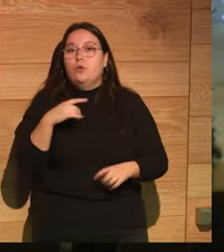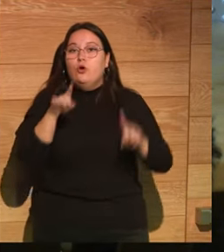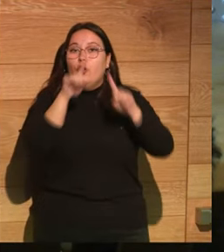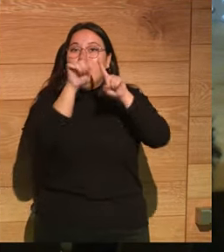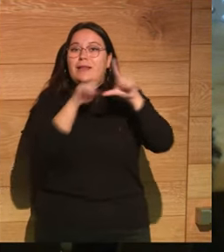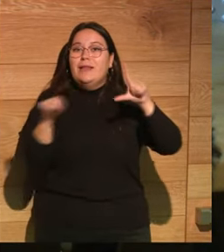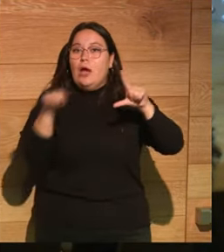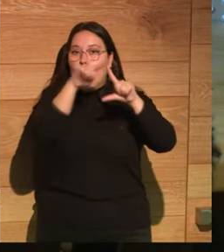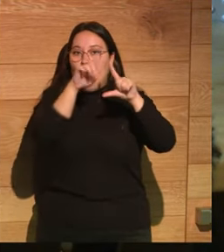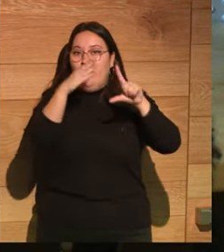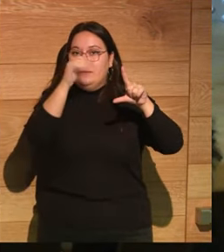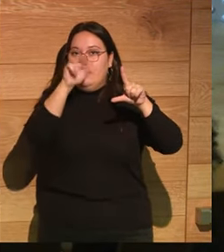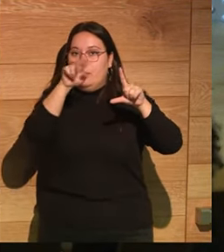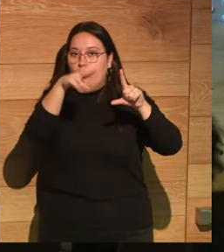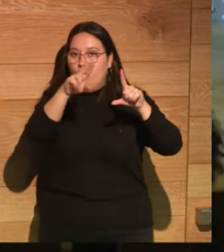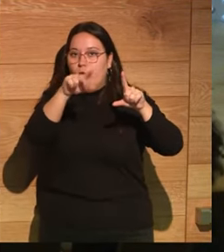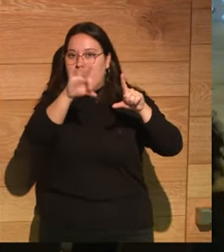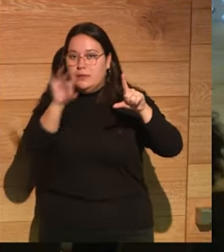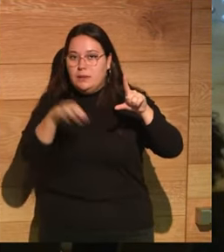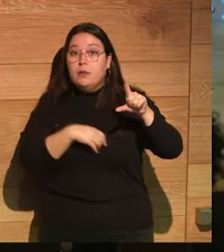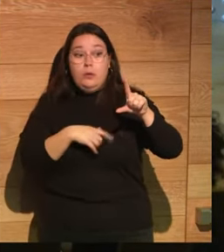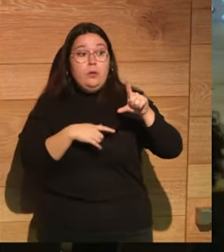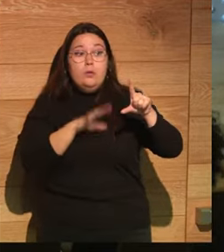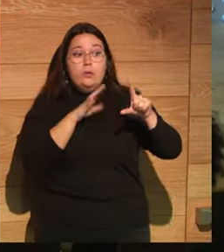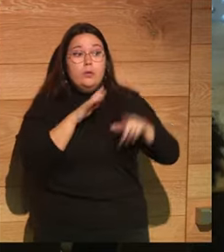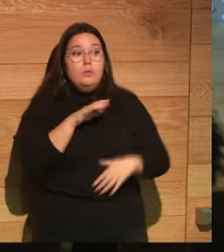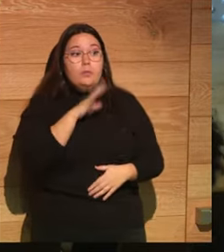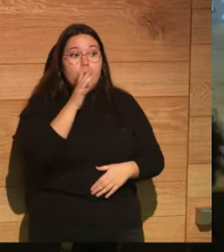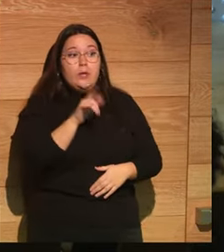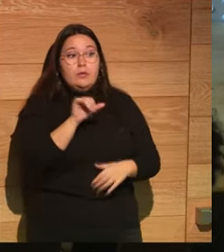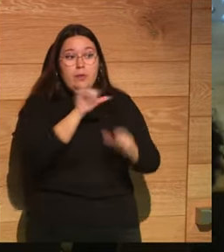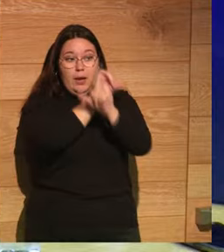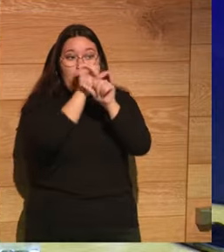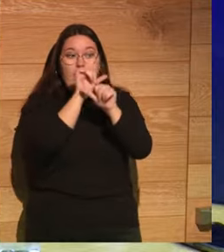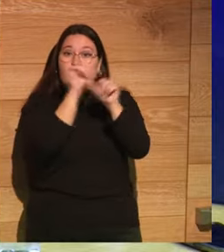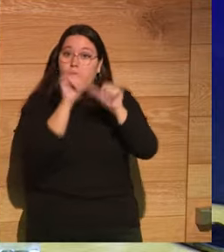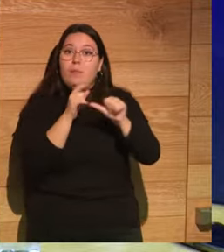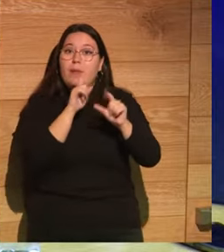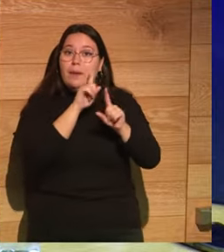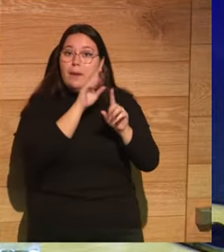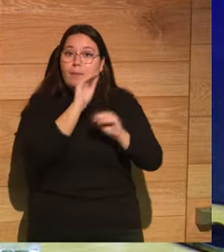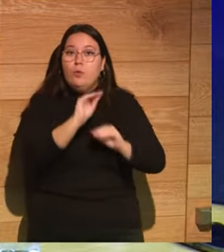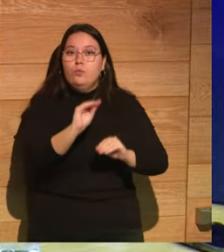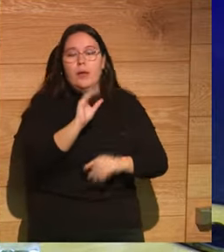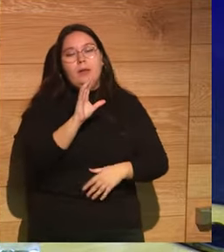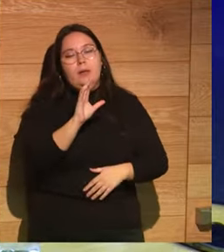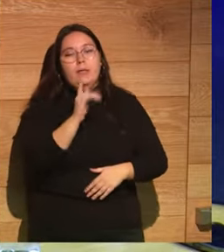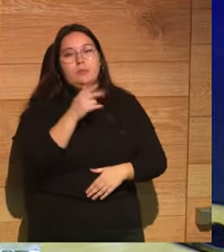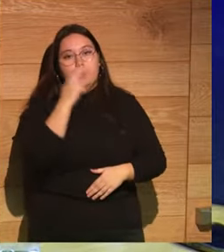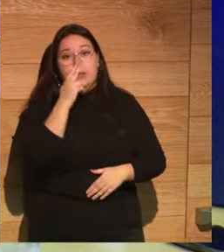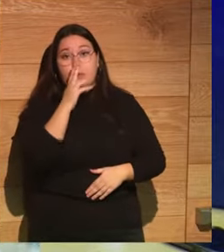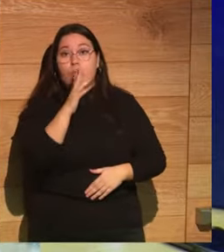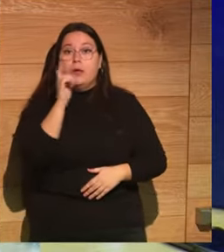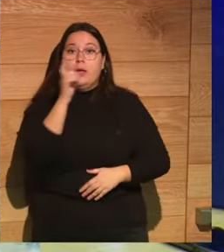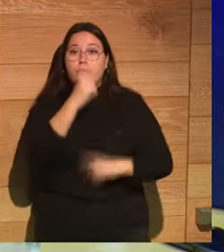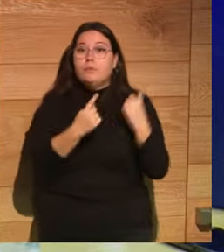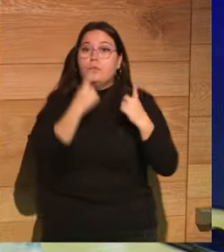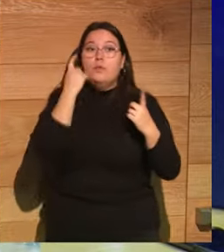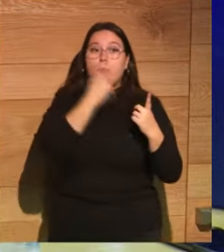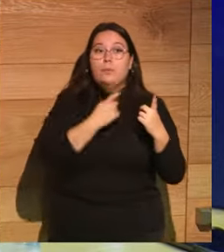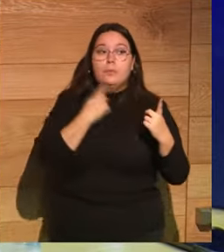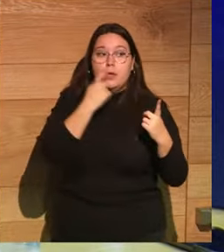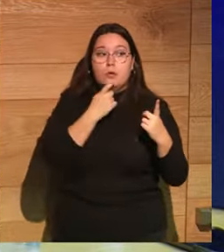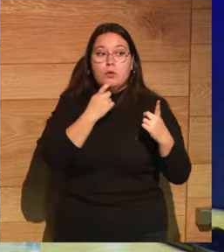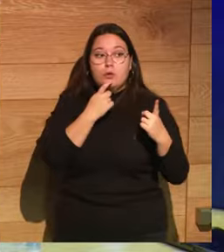triángulo de las bermudas? no, porque es muy pertinente la manera de preguntarlo porque hay ciertos mitos leyendas